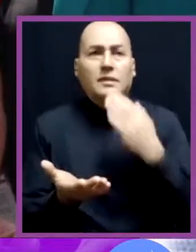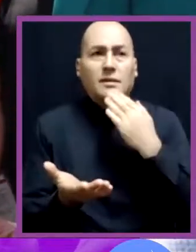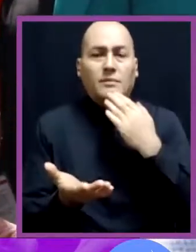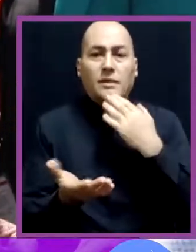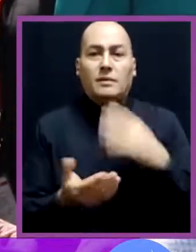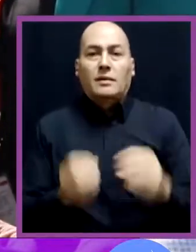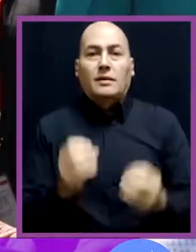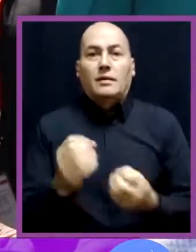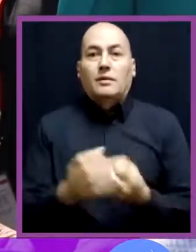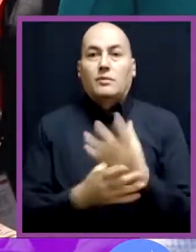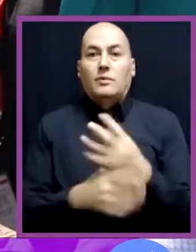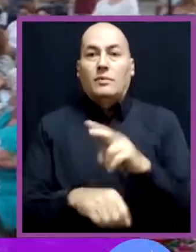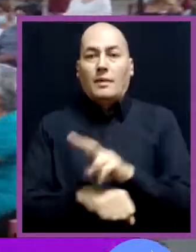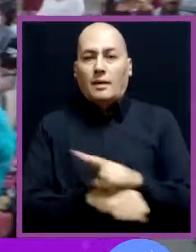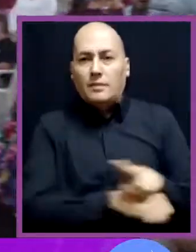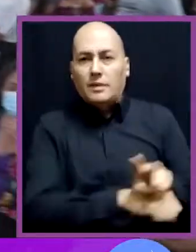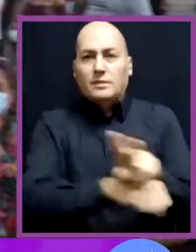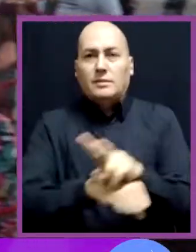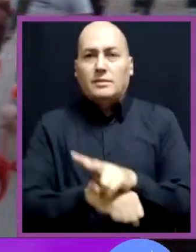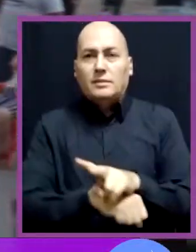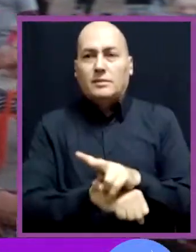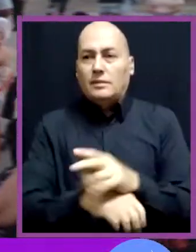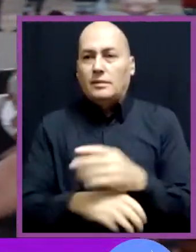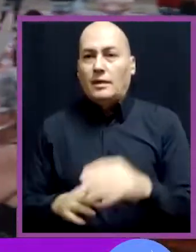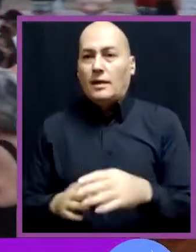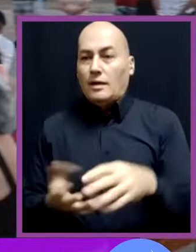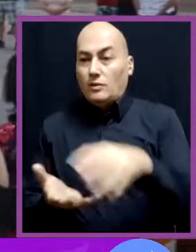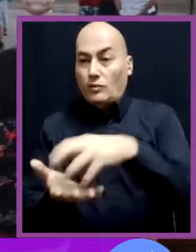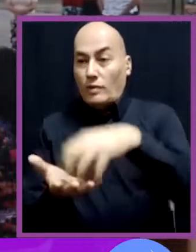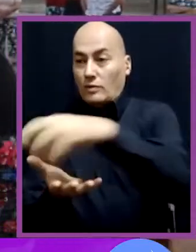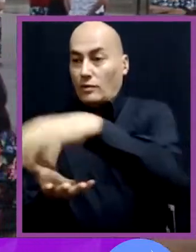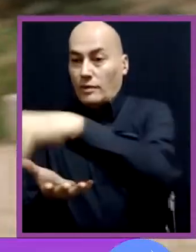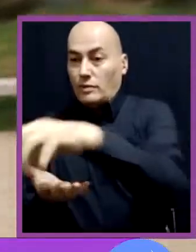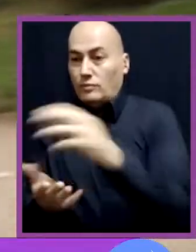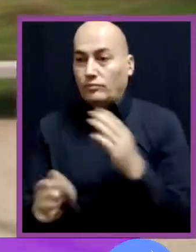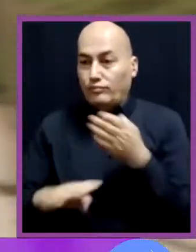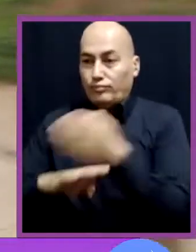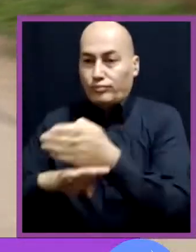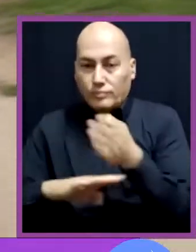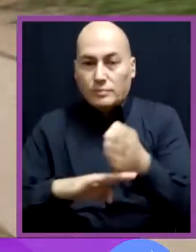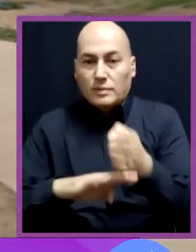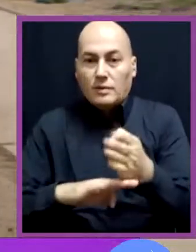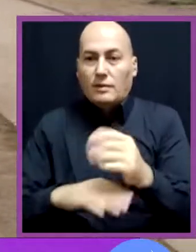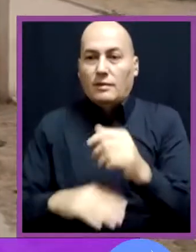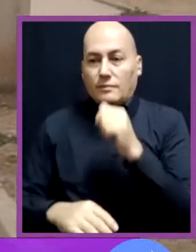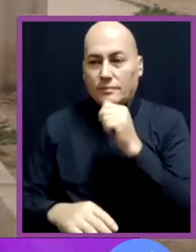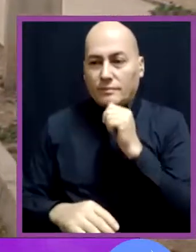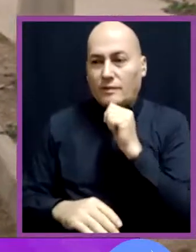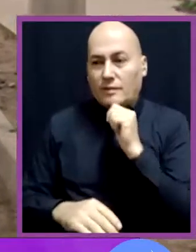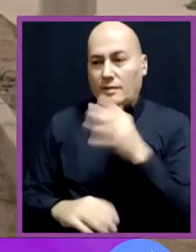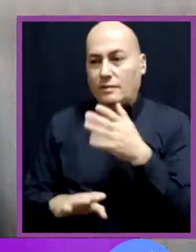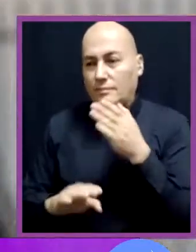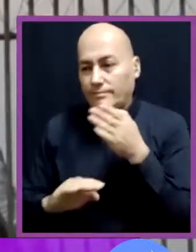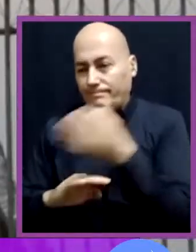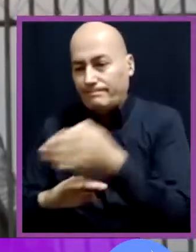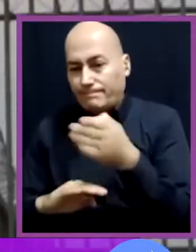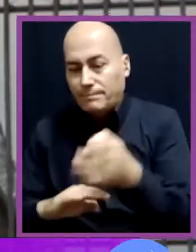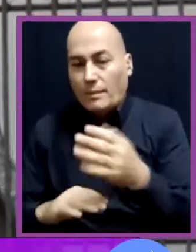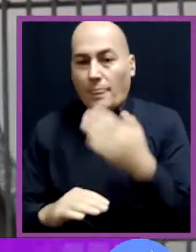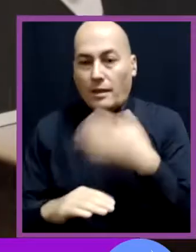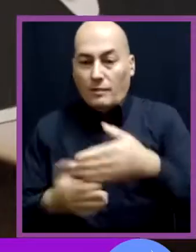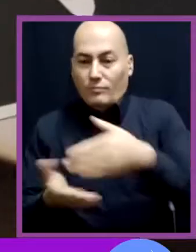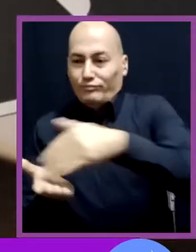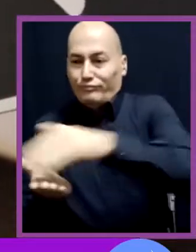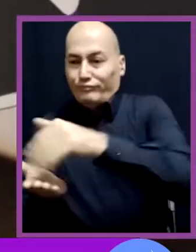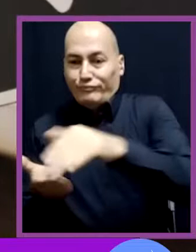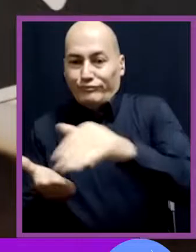a esta nueva administración para acercarnos a los barrios que por años han estado postergados y que de manera injusta